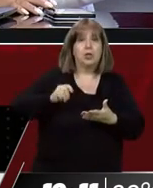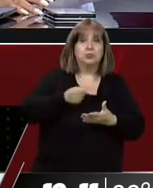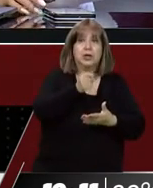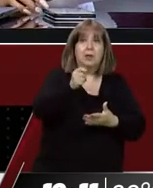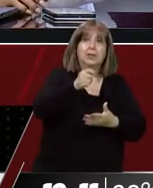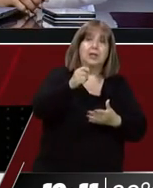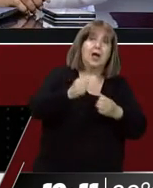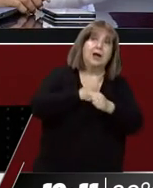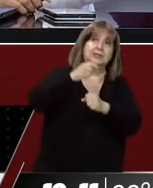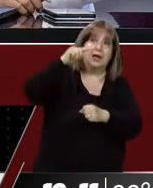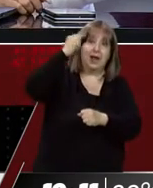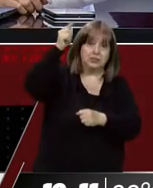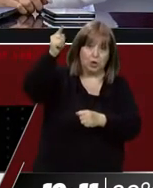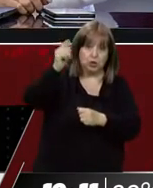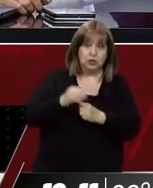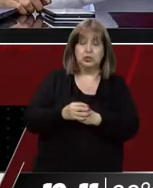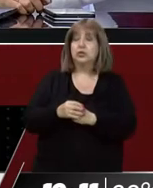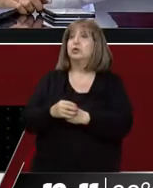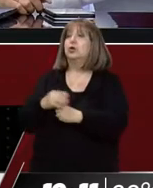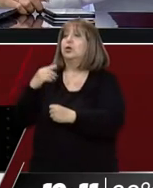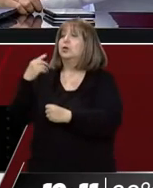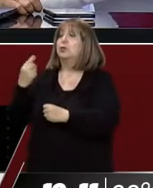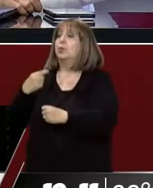Entonces, ¿mañana puede quedar detenida la pareja o no?